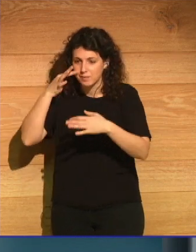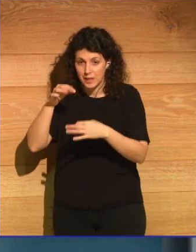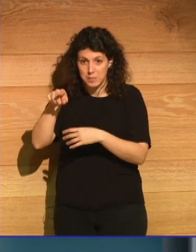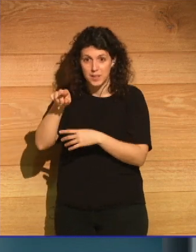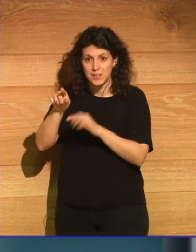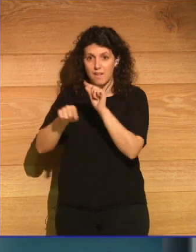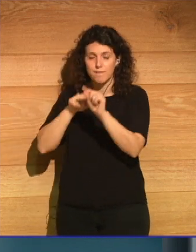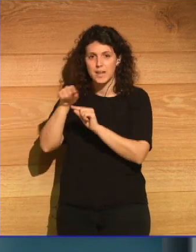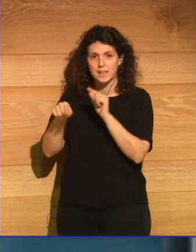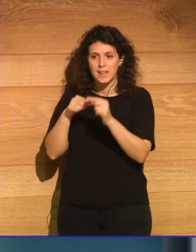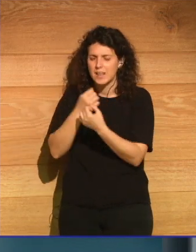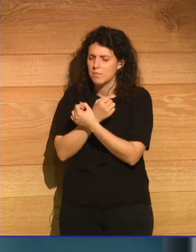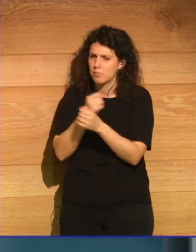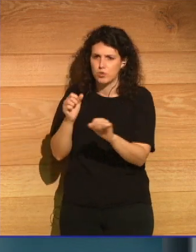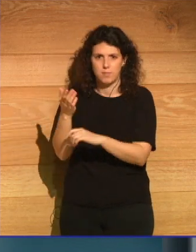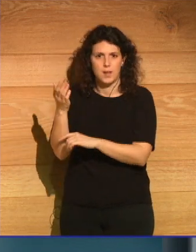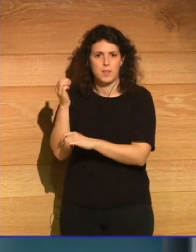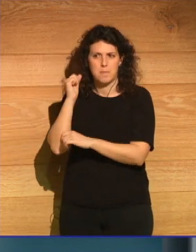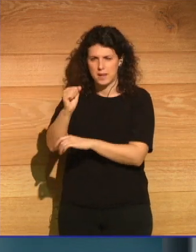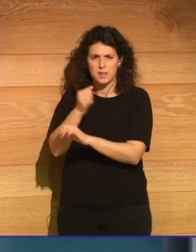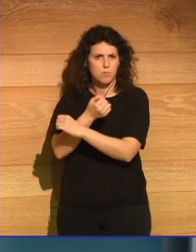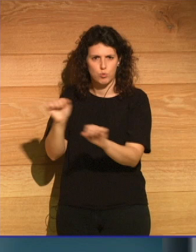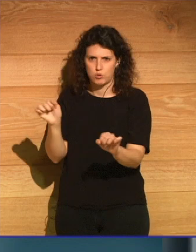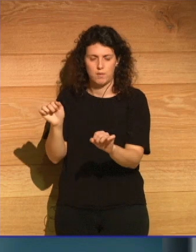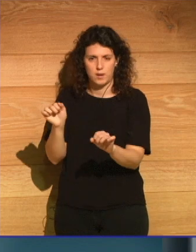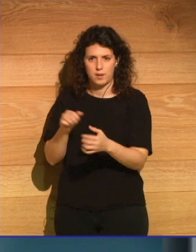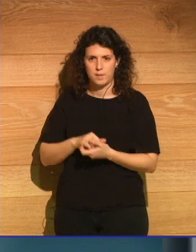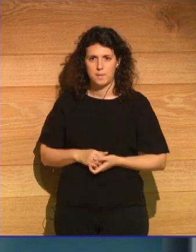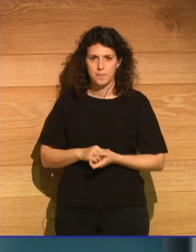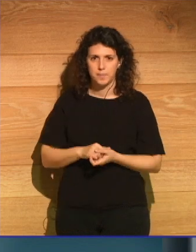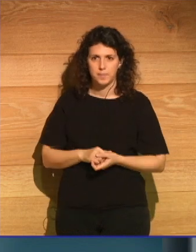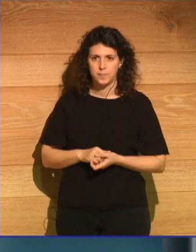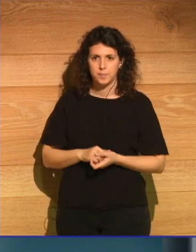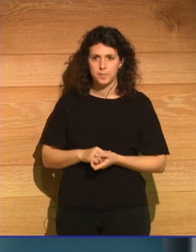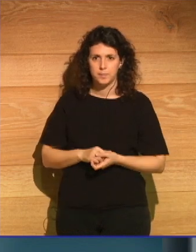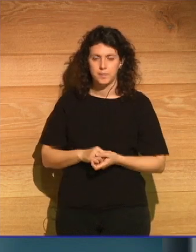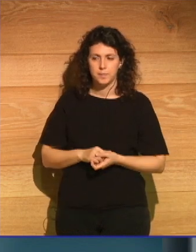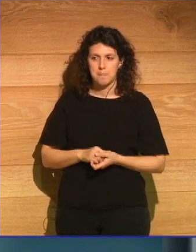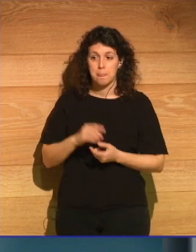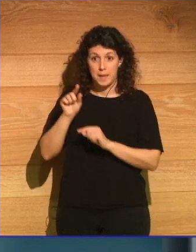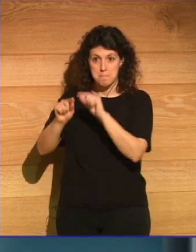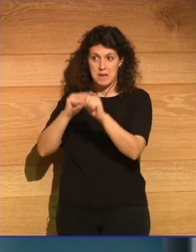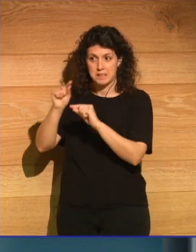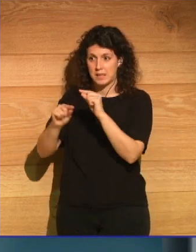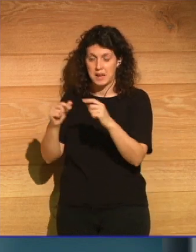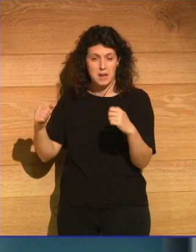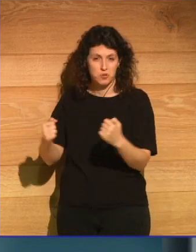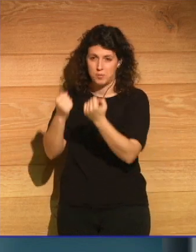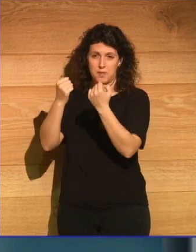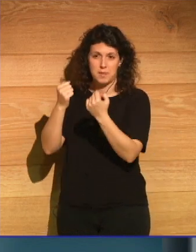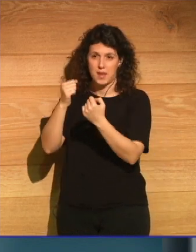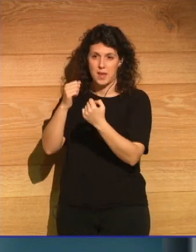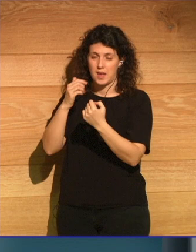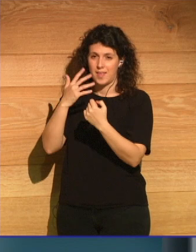bacteria que es imposible de matar. Que sobrevive, creo que 4, 5,